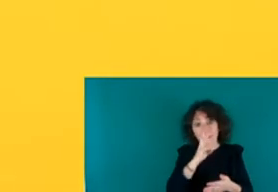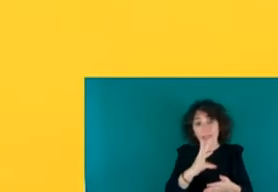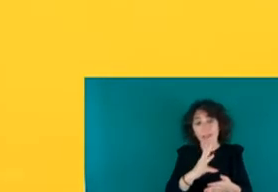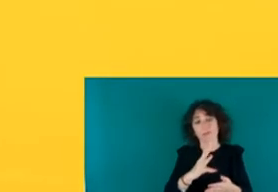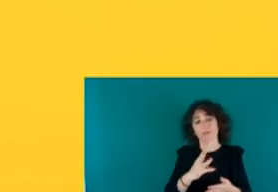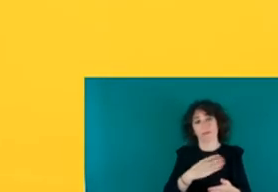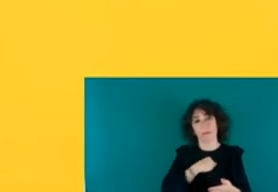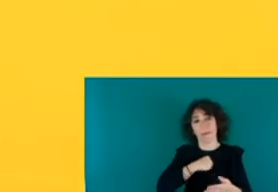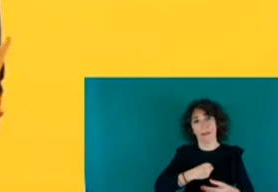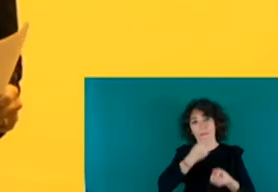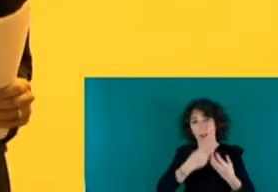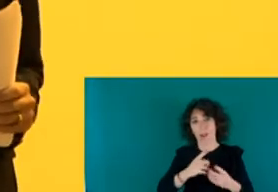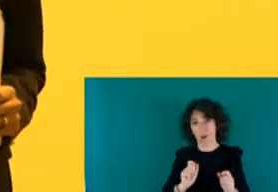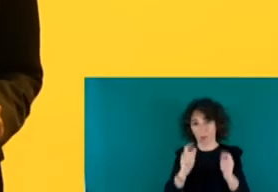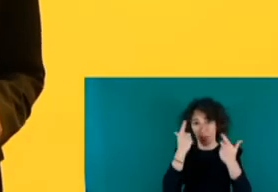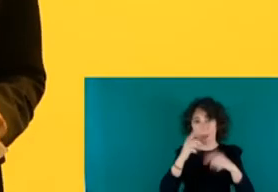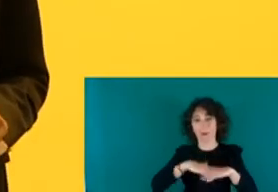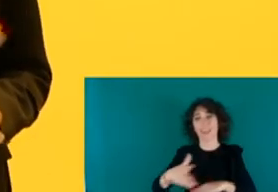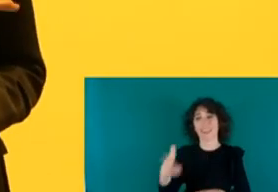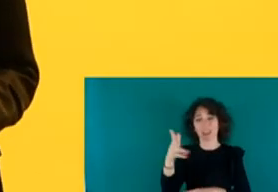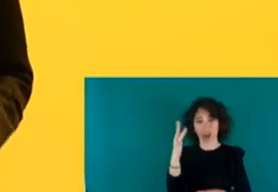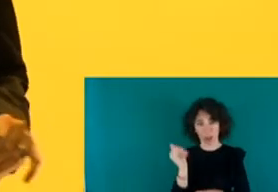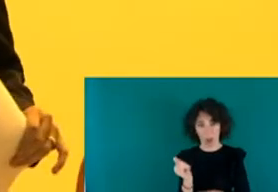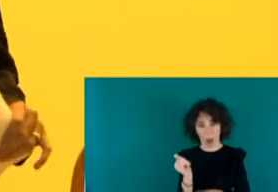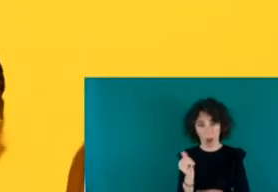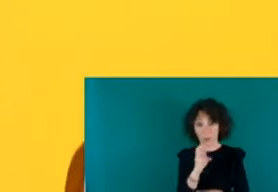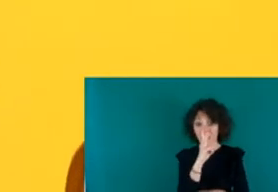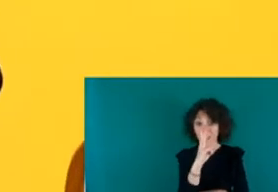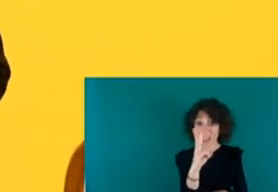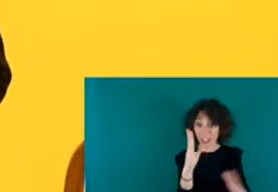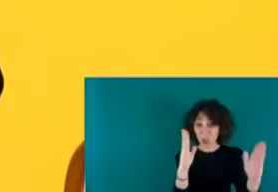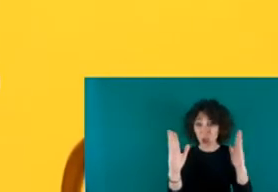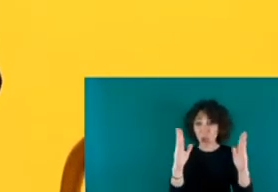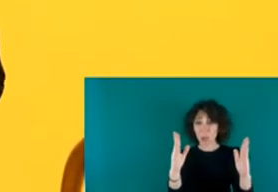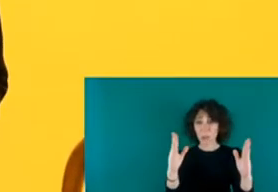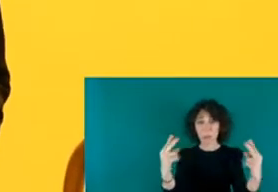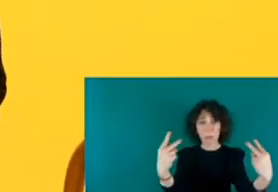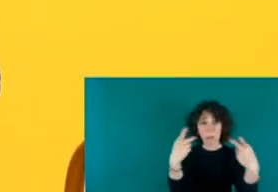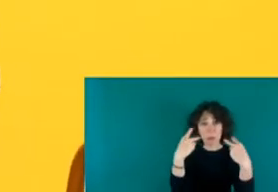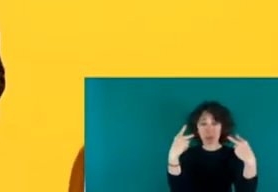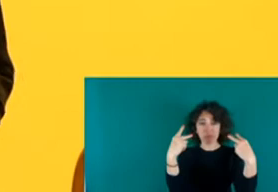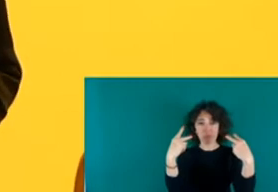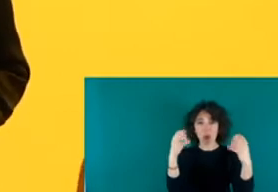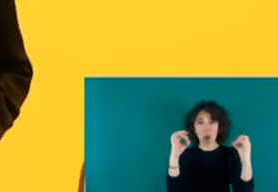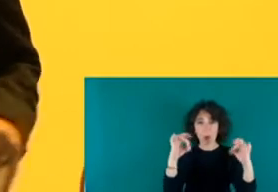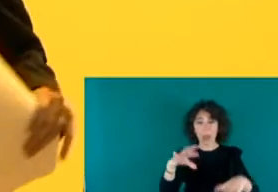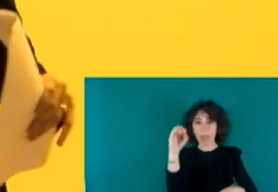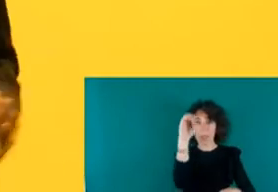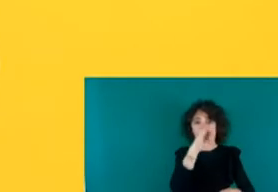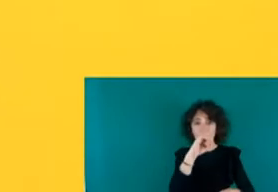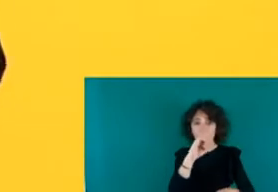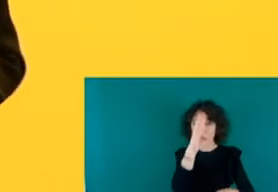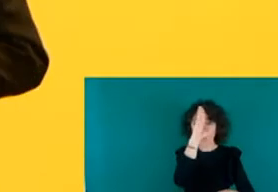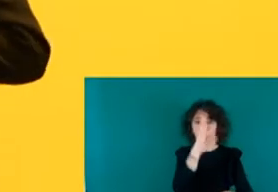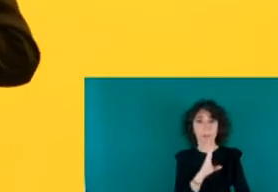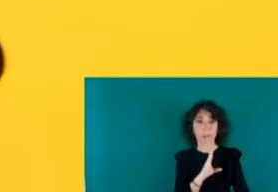tener derechos. En estos tres años va a ser totalmente invisible para la administración. Cuando digo totalmente, es